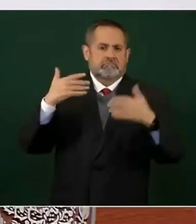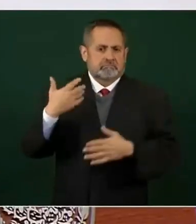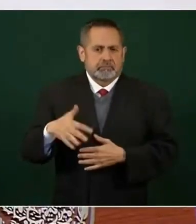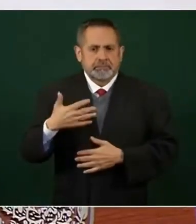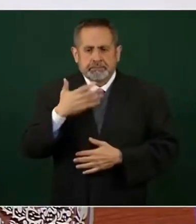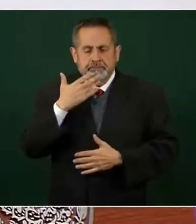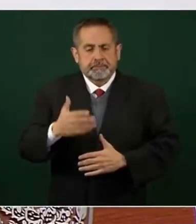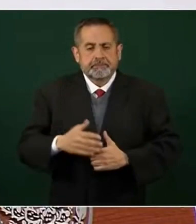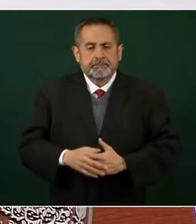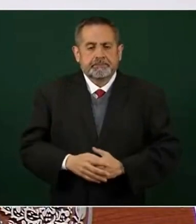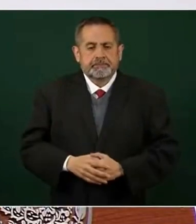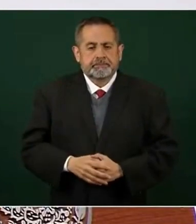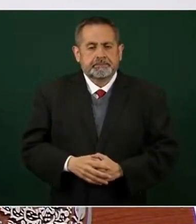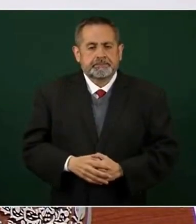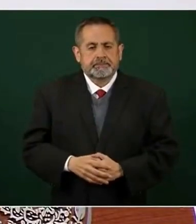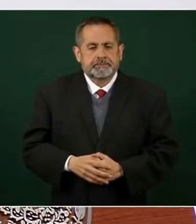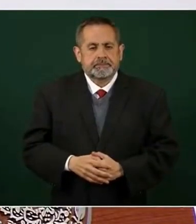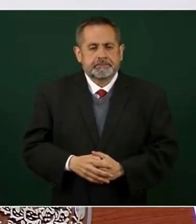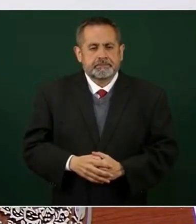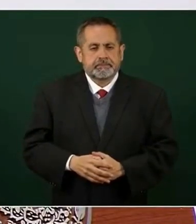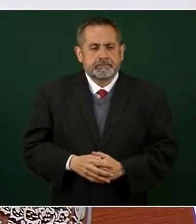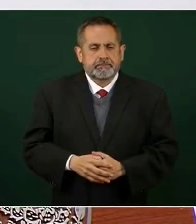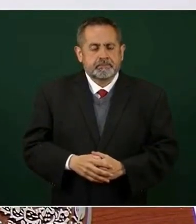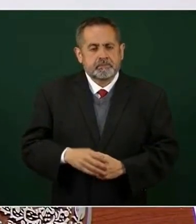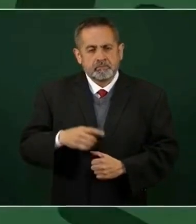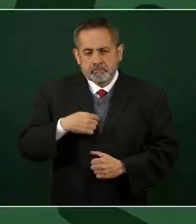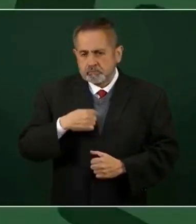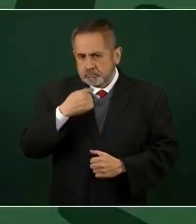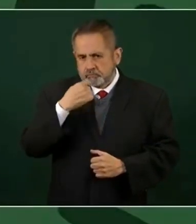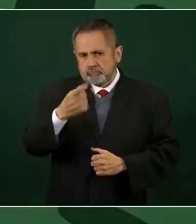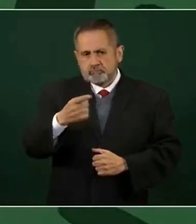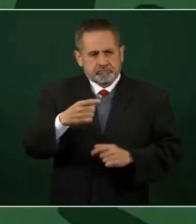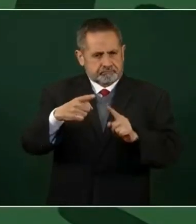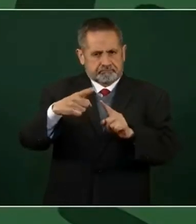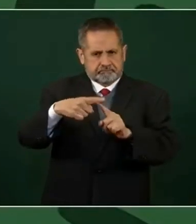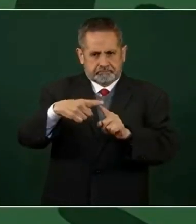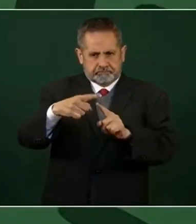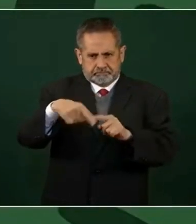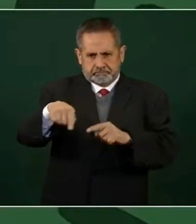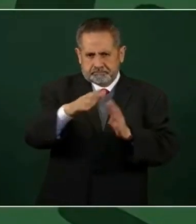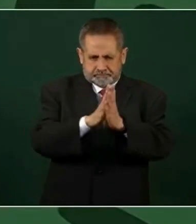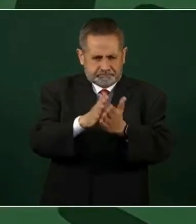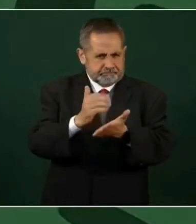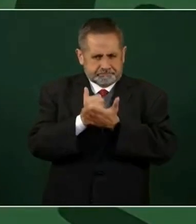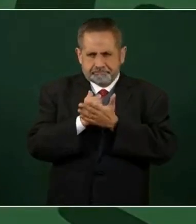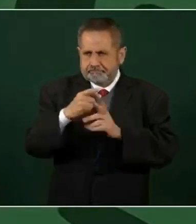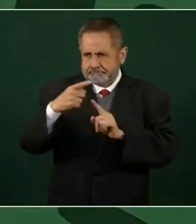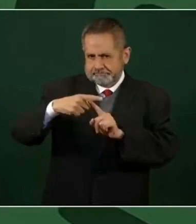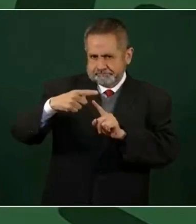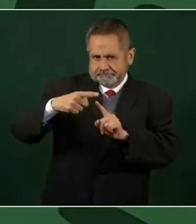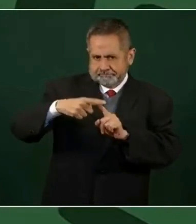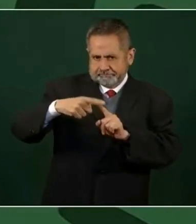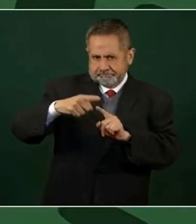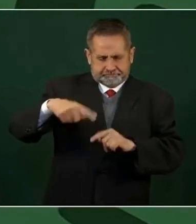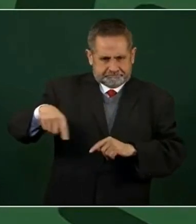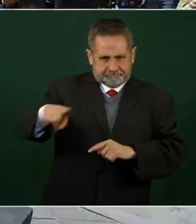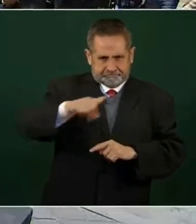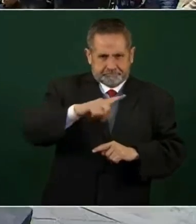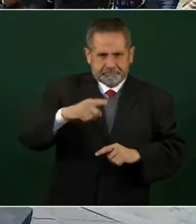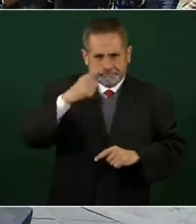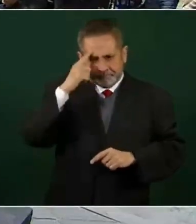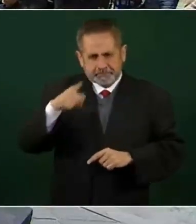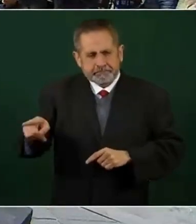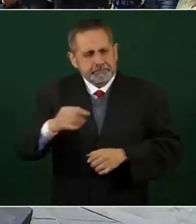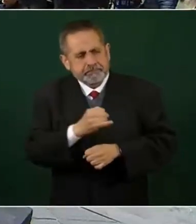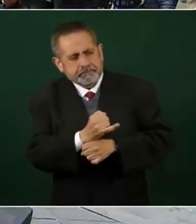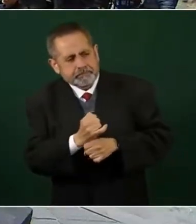Yo les dejaría de tarea, ayúdenme, a que se